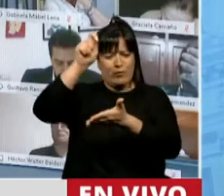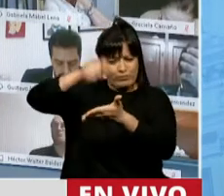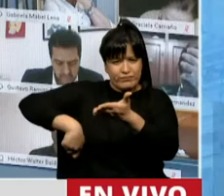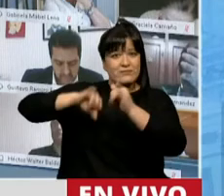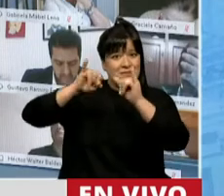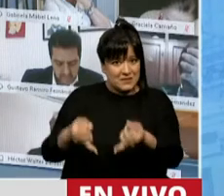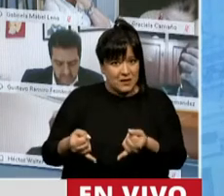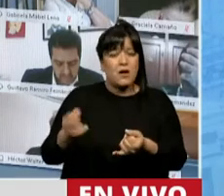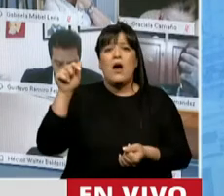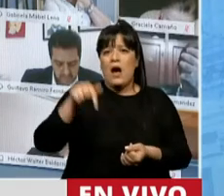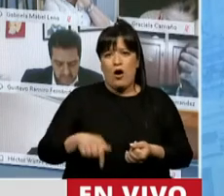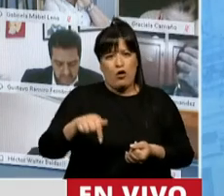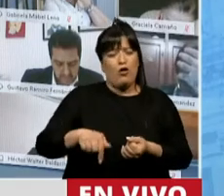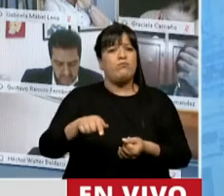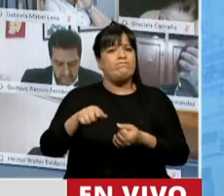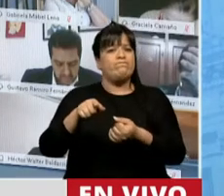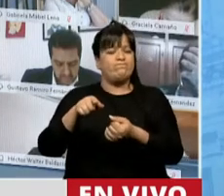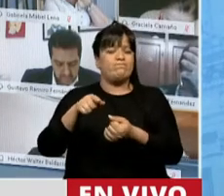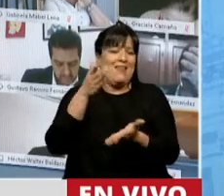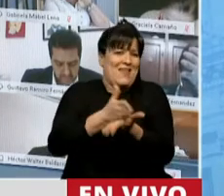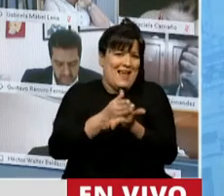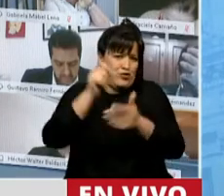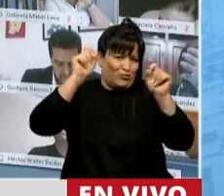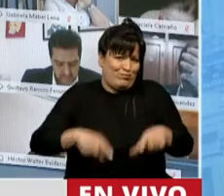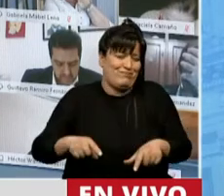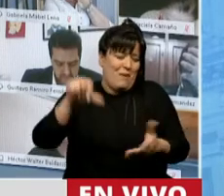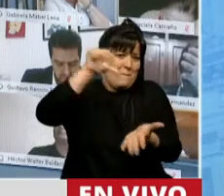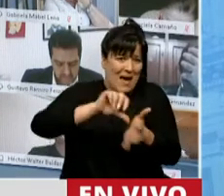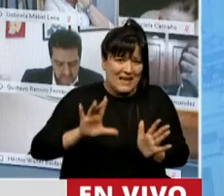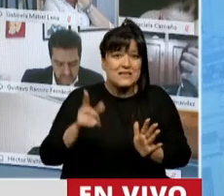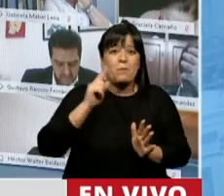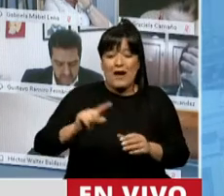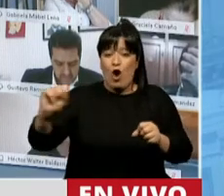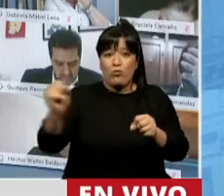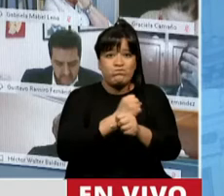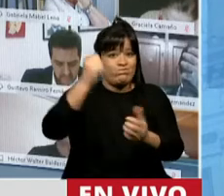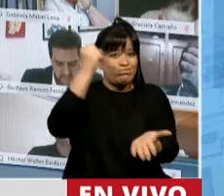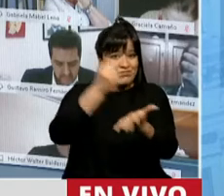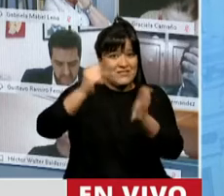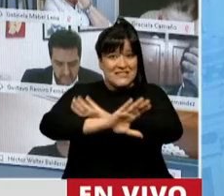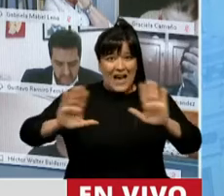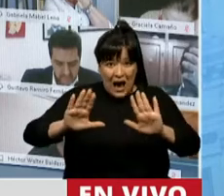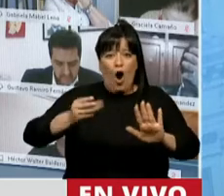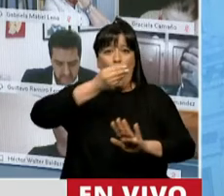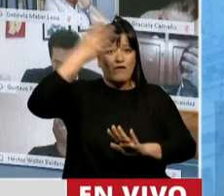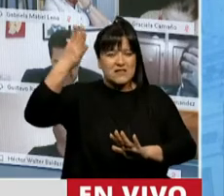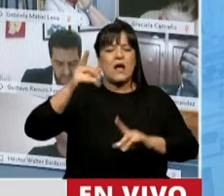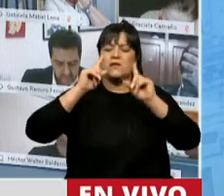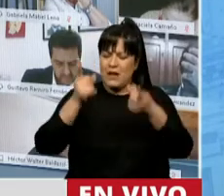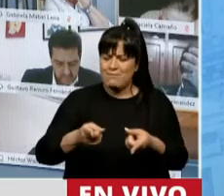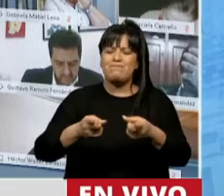es exigible en el derecho interno, pero cuando esto quede ratificado, además está comprometida la